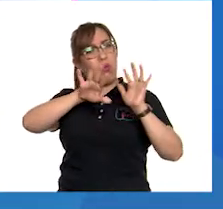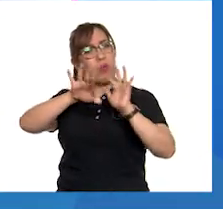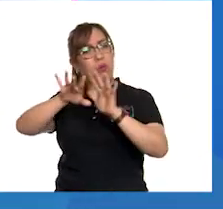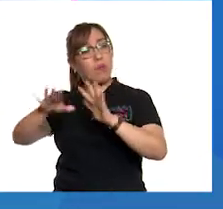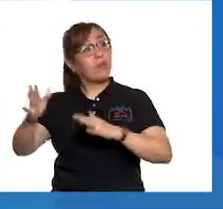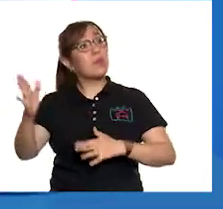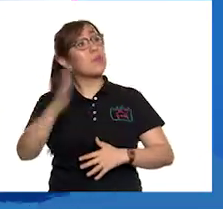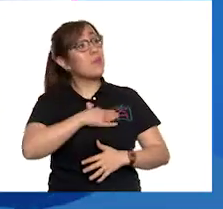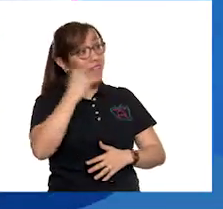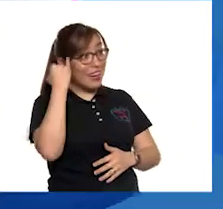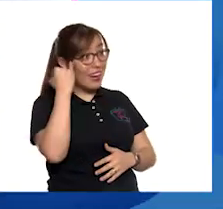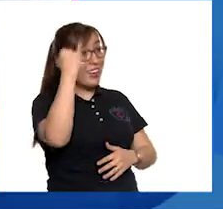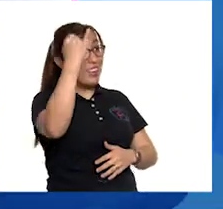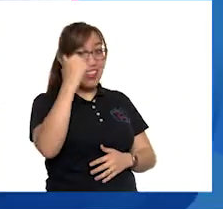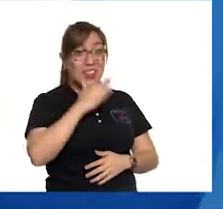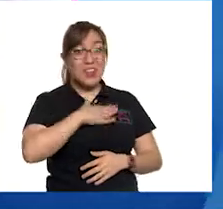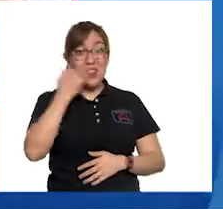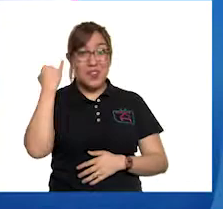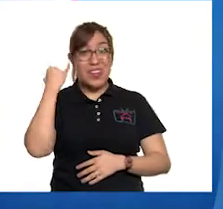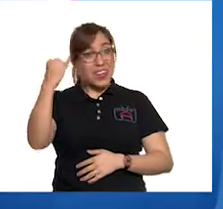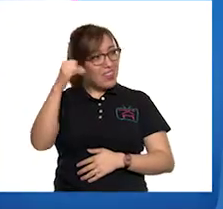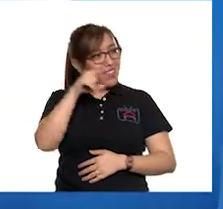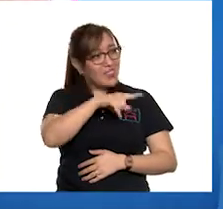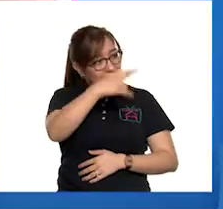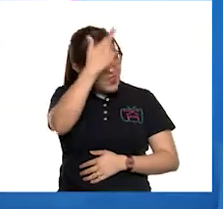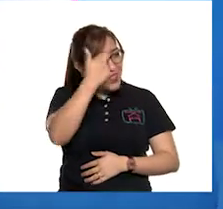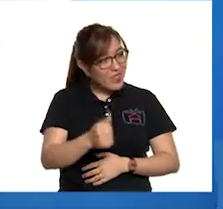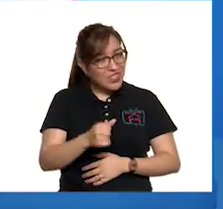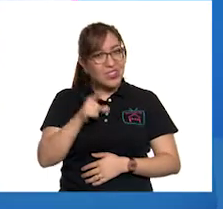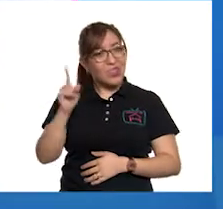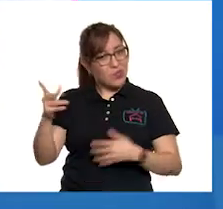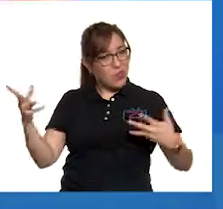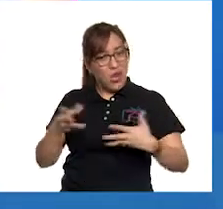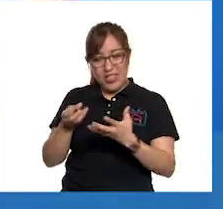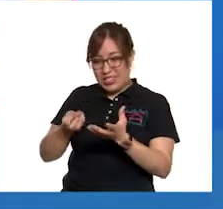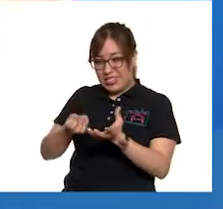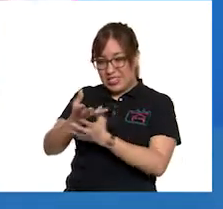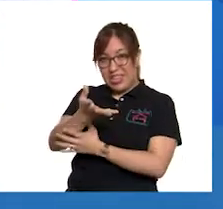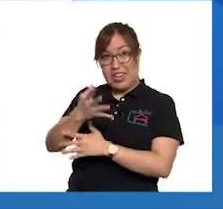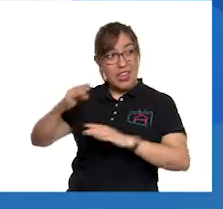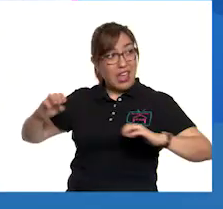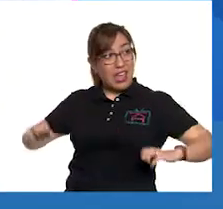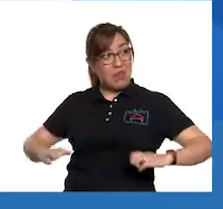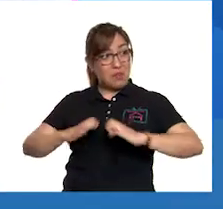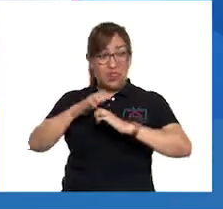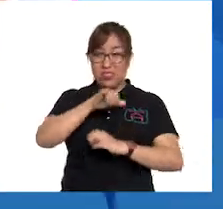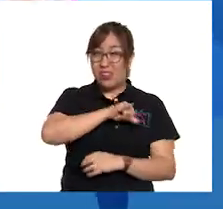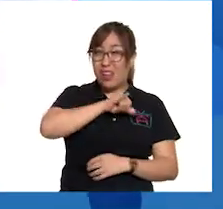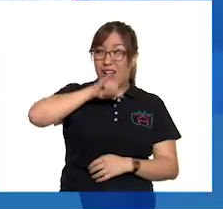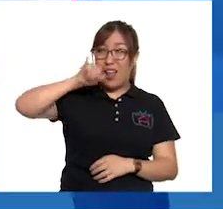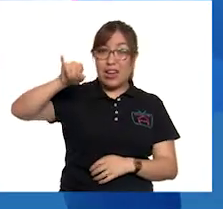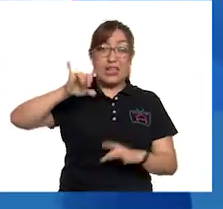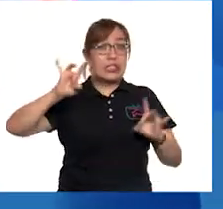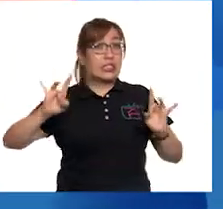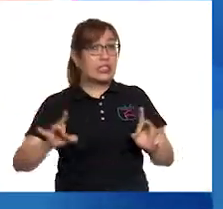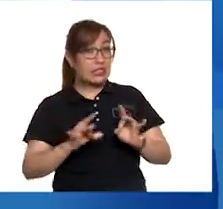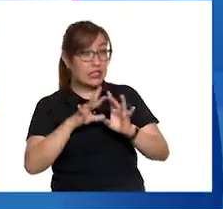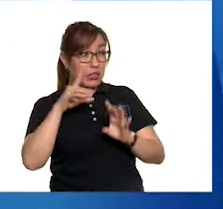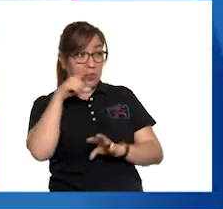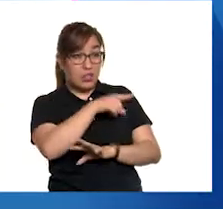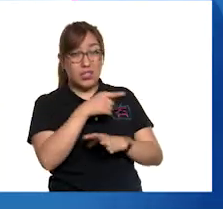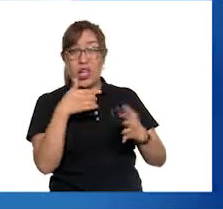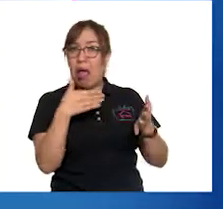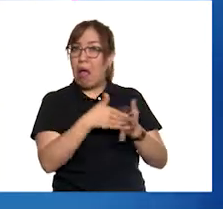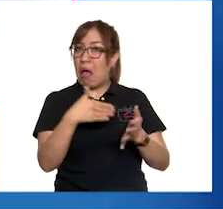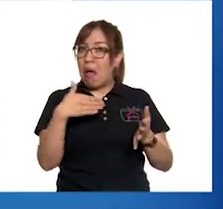Marimandón! ¡Qué buena idea tuviste al construir una salida a kilómetros de distancia por si la principal se